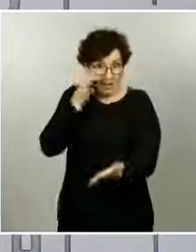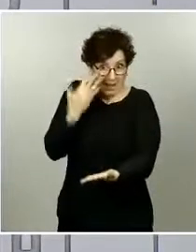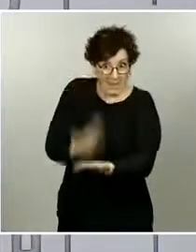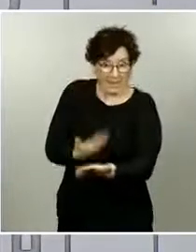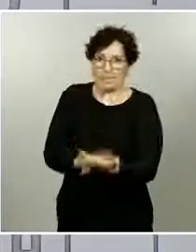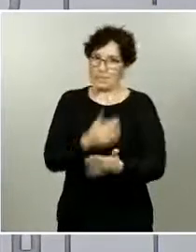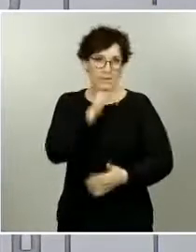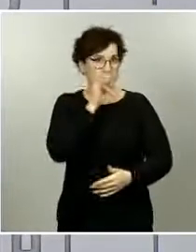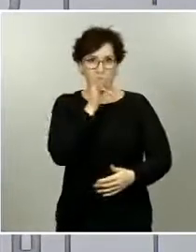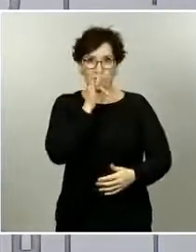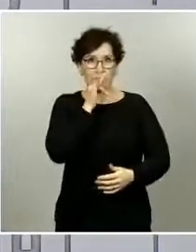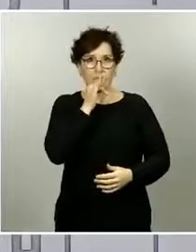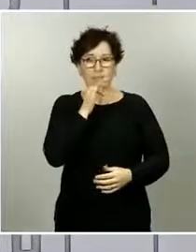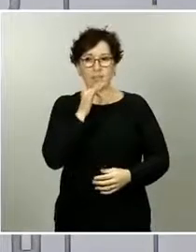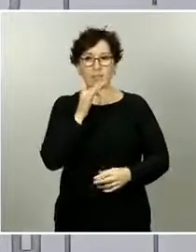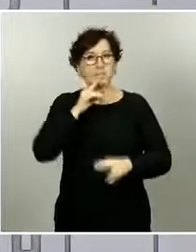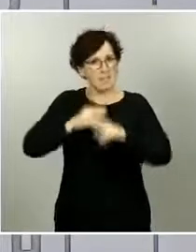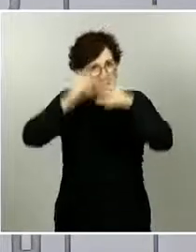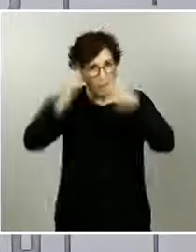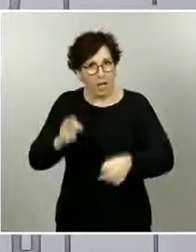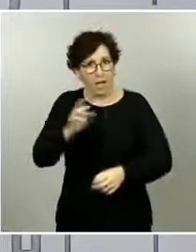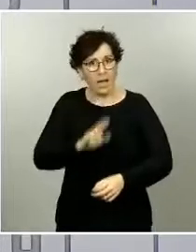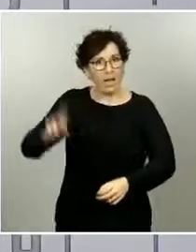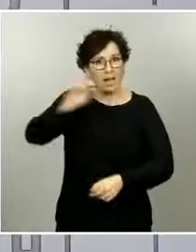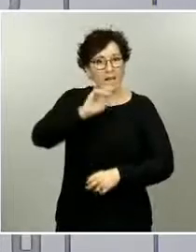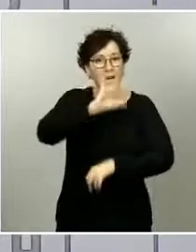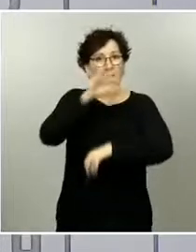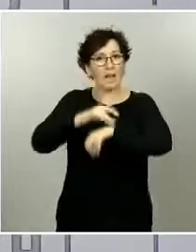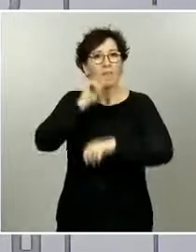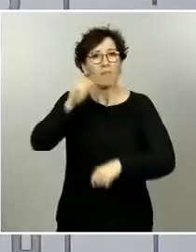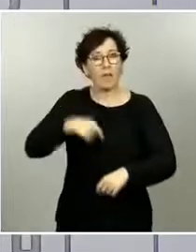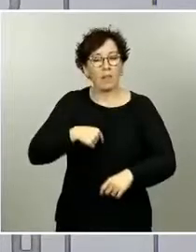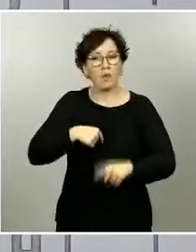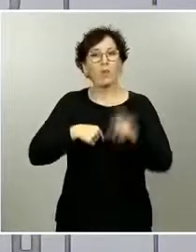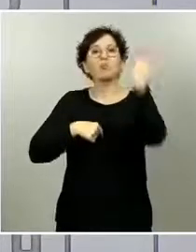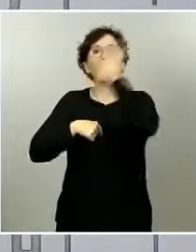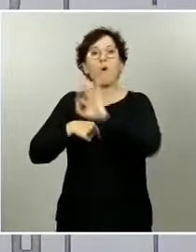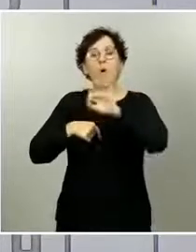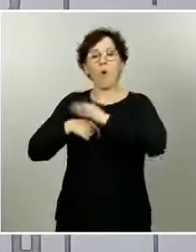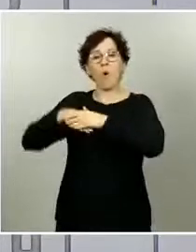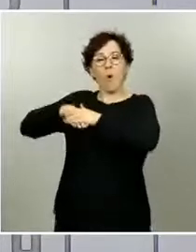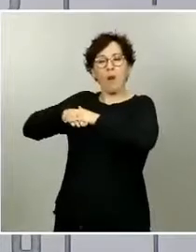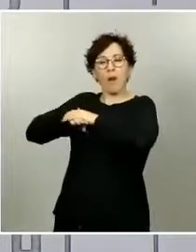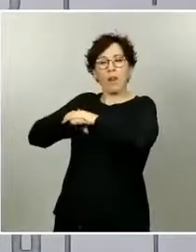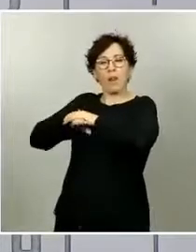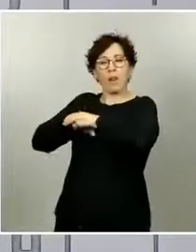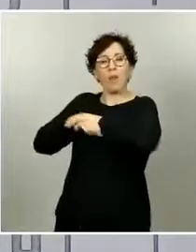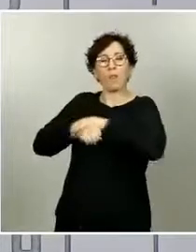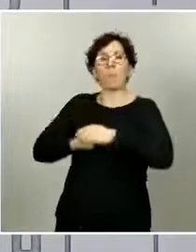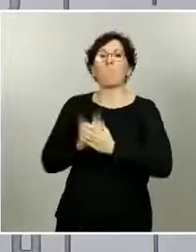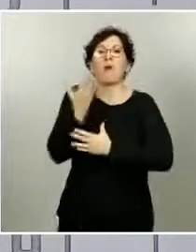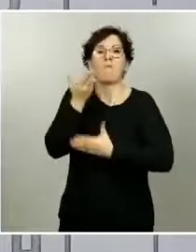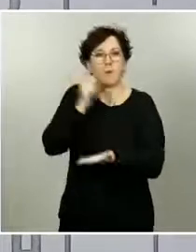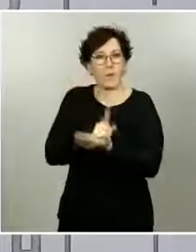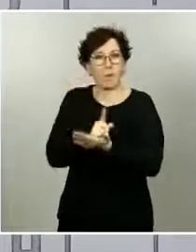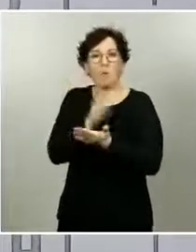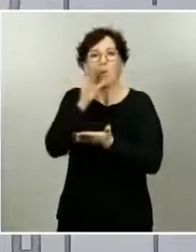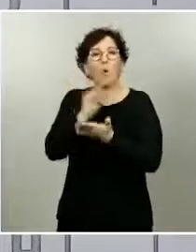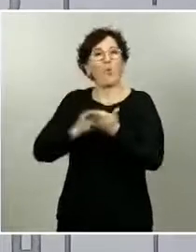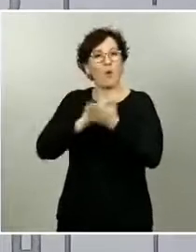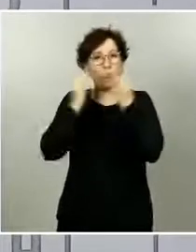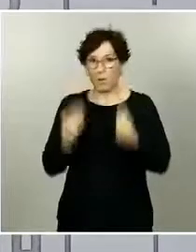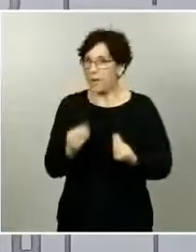pero la verdad es que la evidencia no acaba de ser muy clara. No se está seguro si son reinfecciones, si son